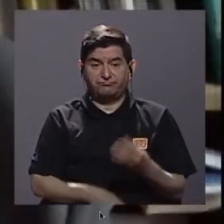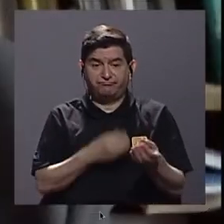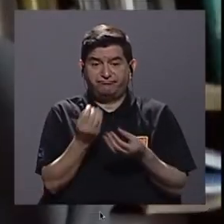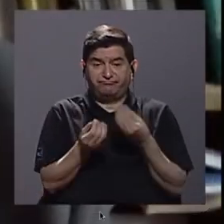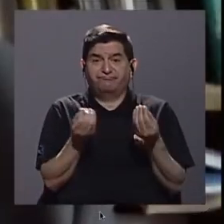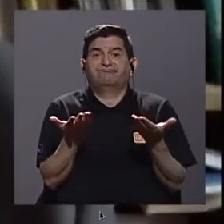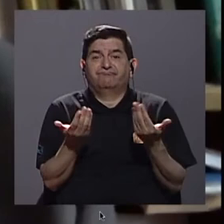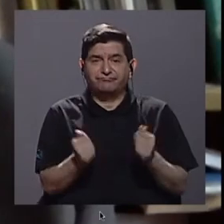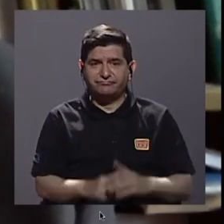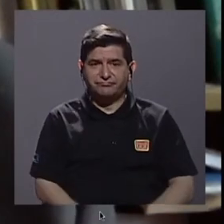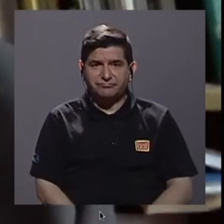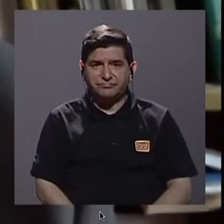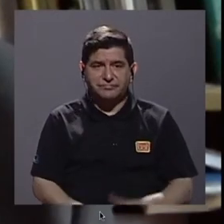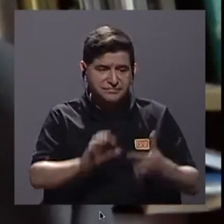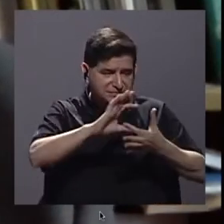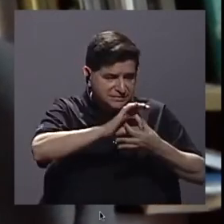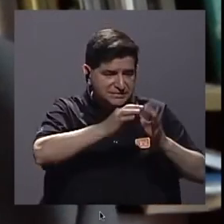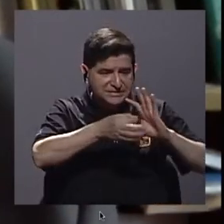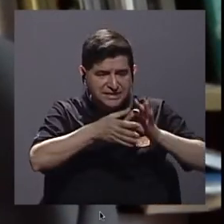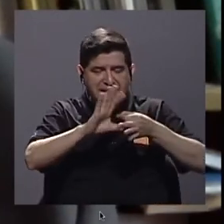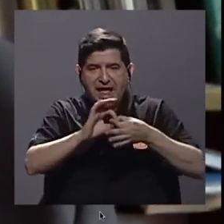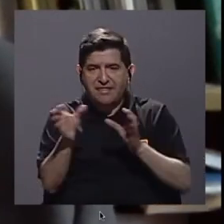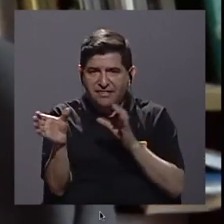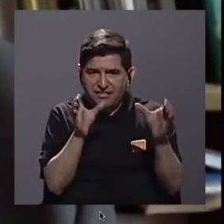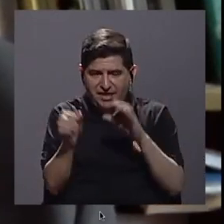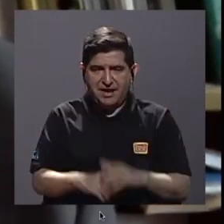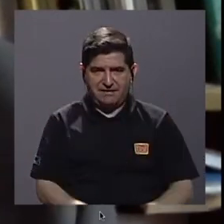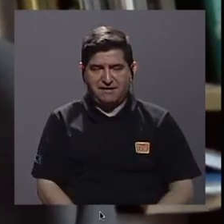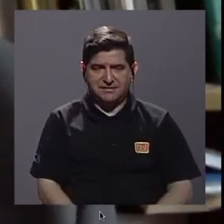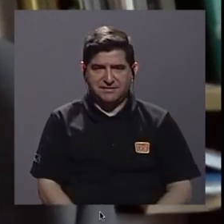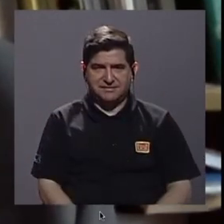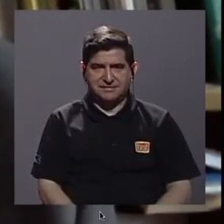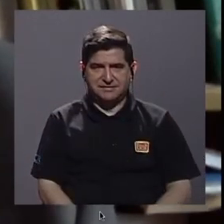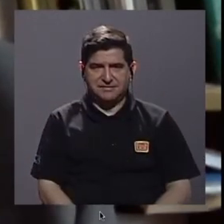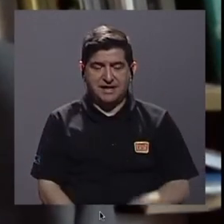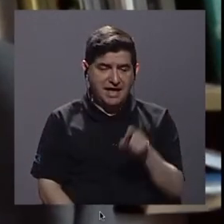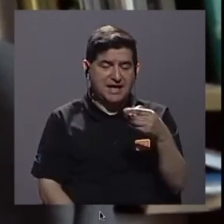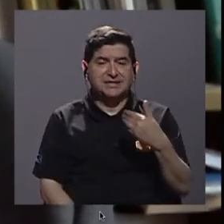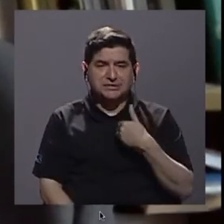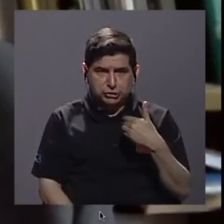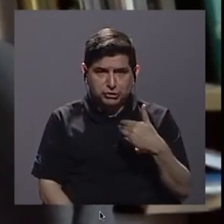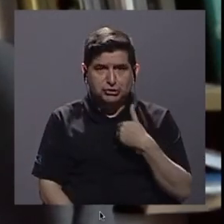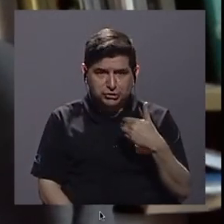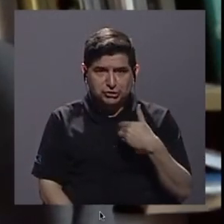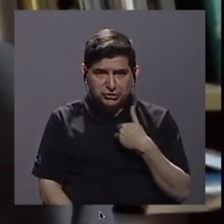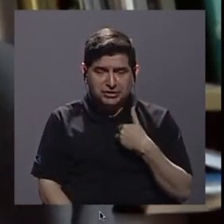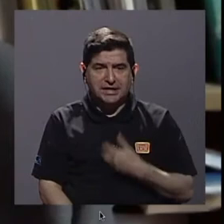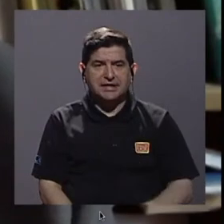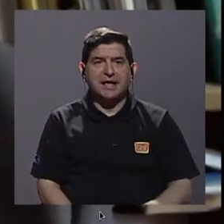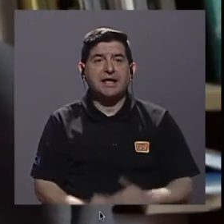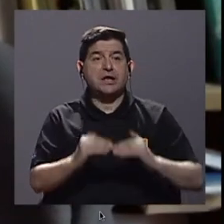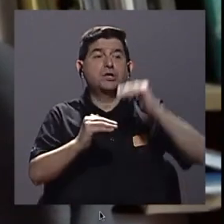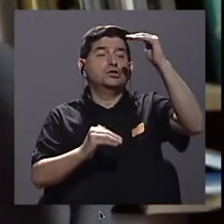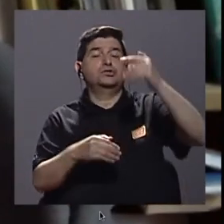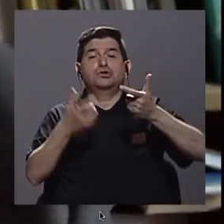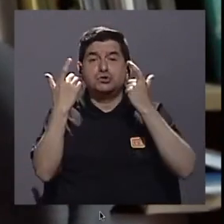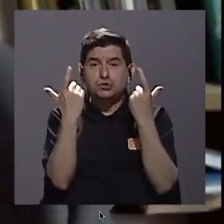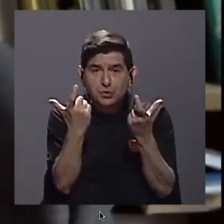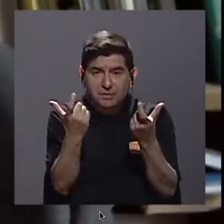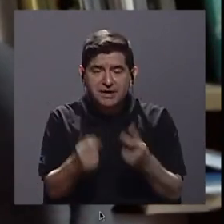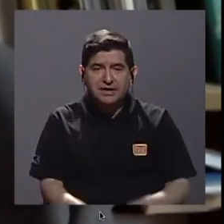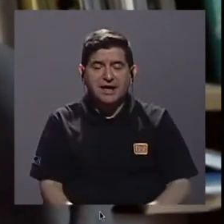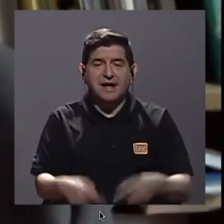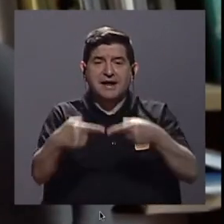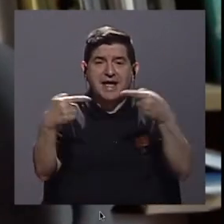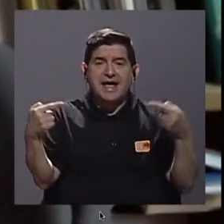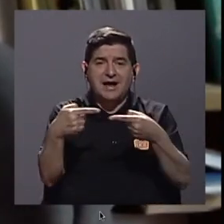a hacer es que las cadenas comerciales, que son las que han tenido, digamos, las mayores ganancias, eso ha ido en